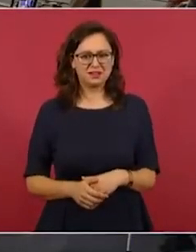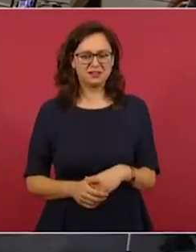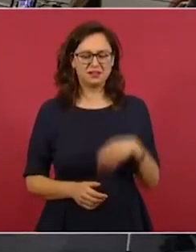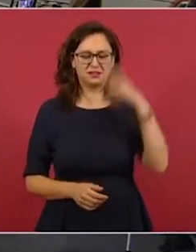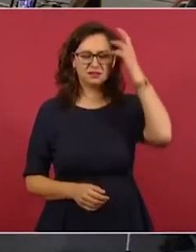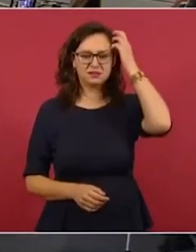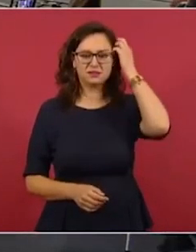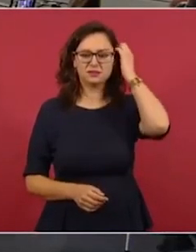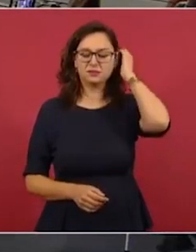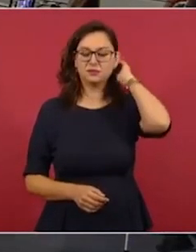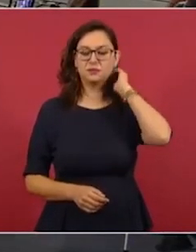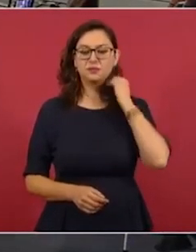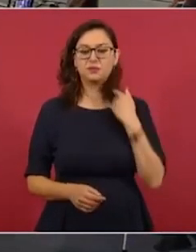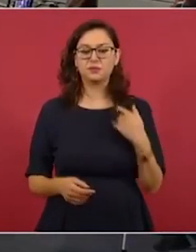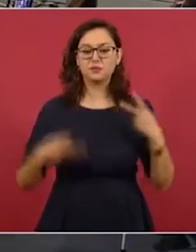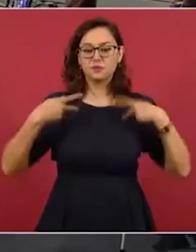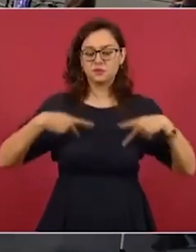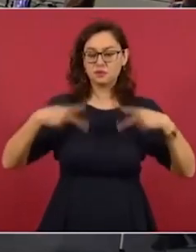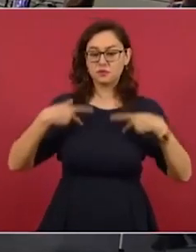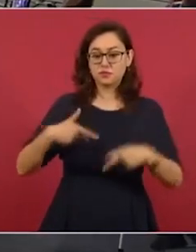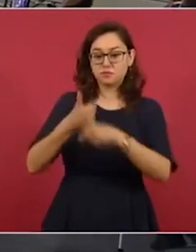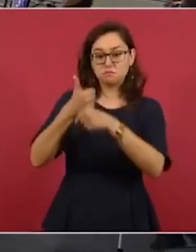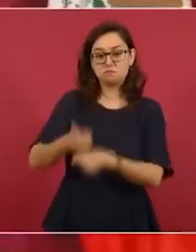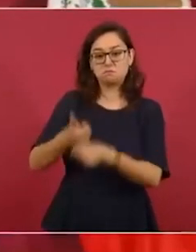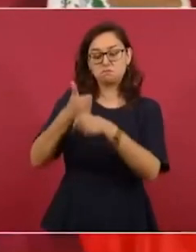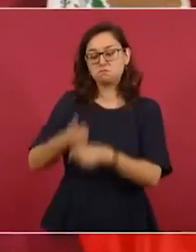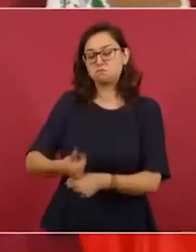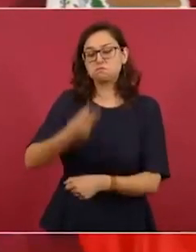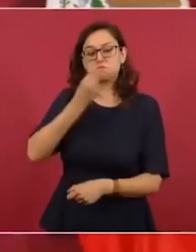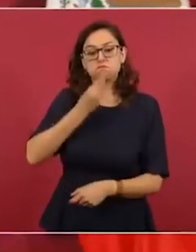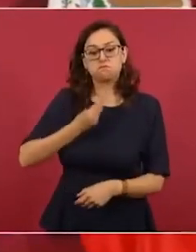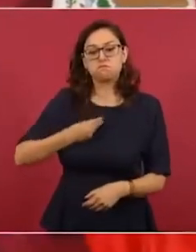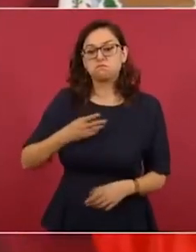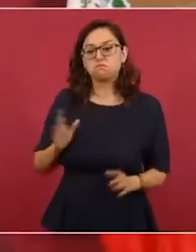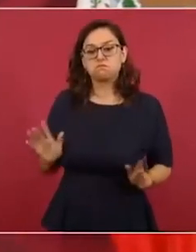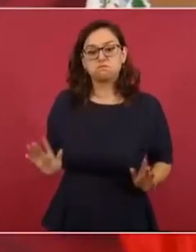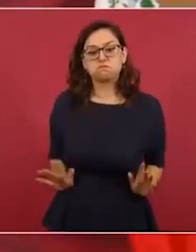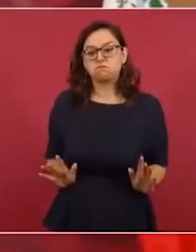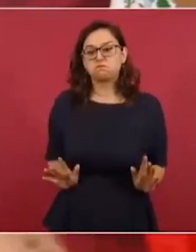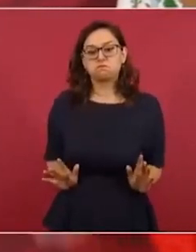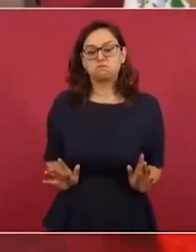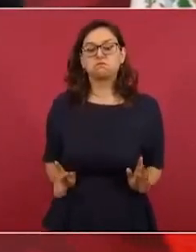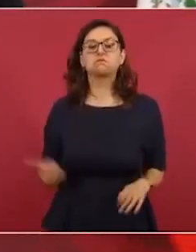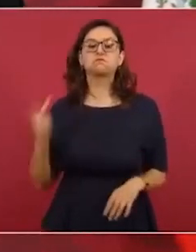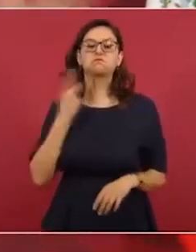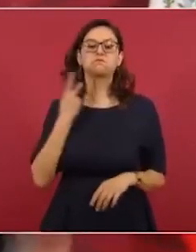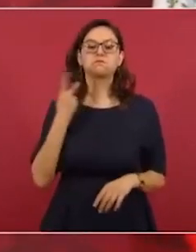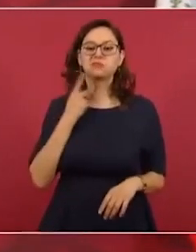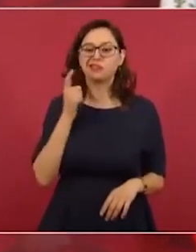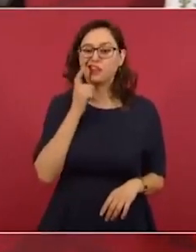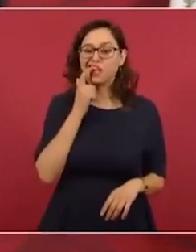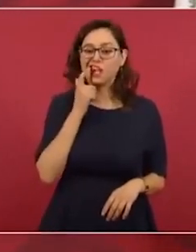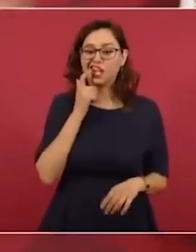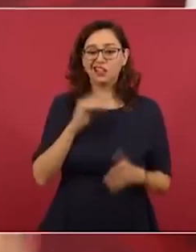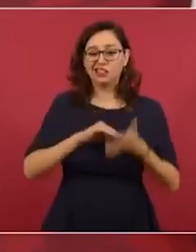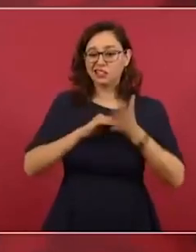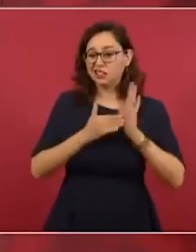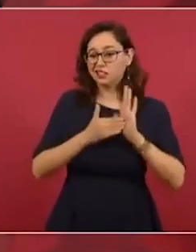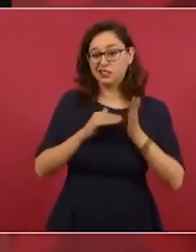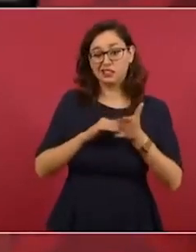sacrificar al pueblo? Ah, la estrategia política es que si